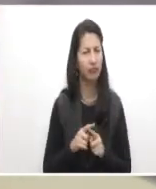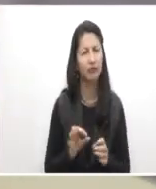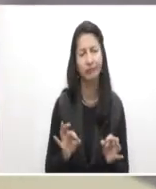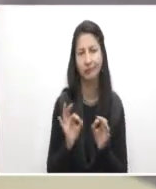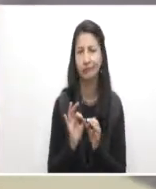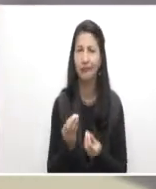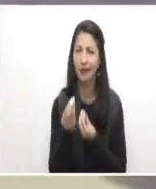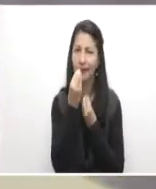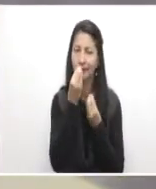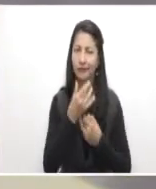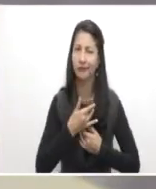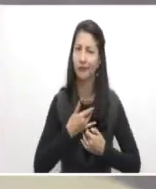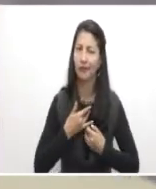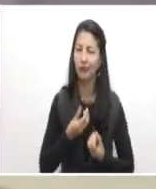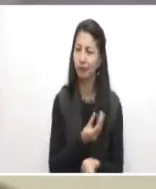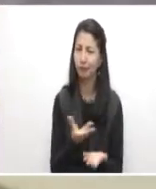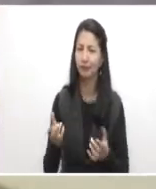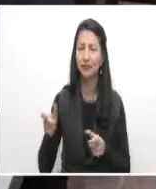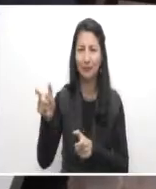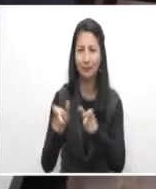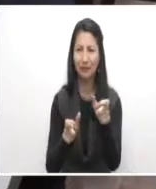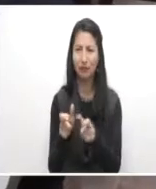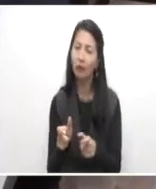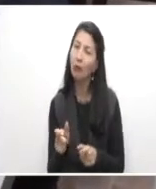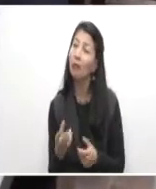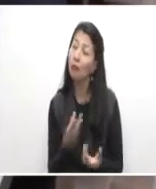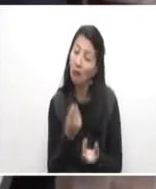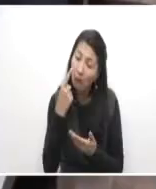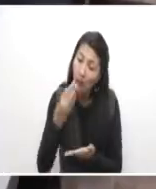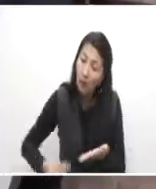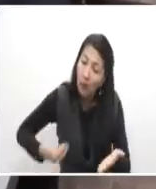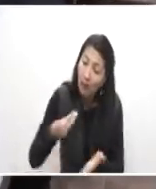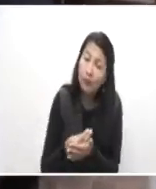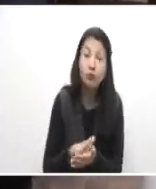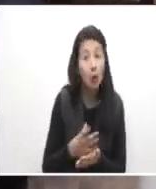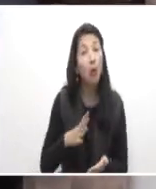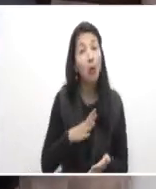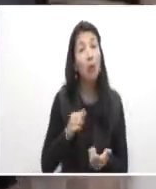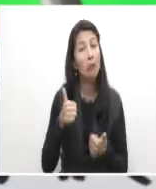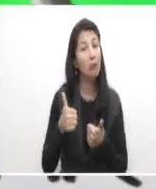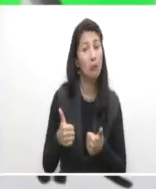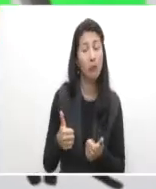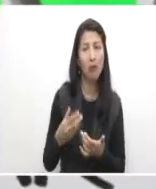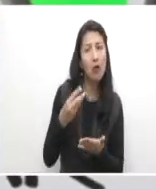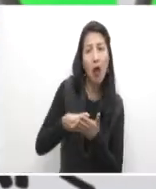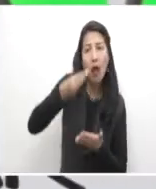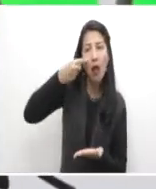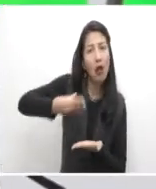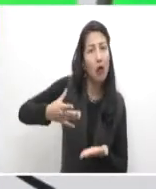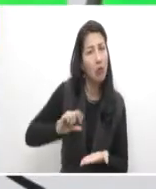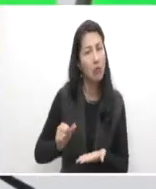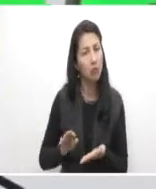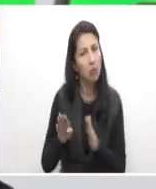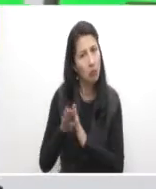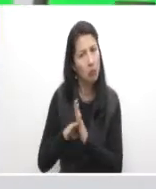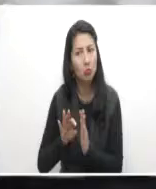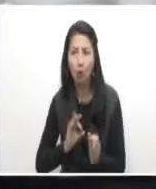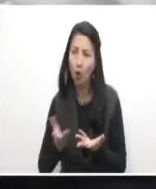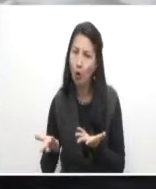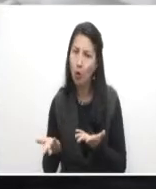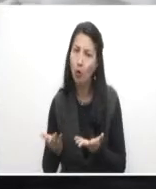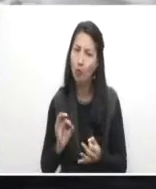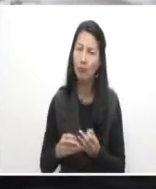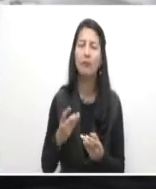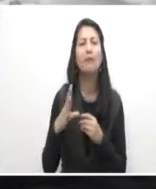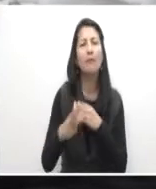saludable de los caqueteños, quienes también encuentran precios cómodos en sus productos. Los batidos de fruta son su producto estrella, destacando además